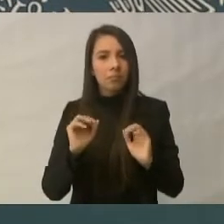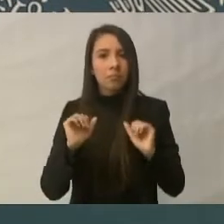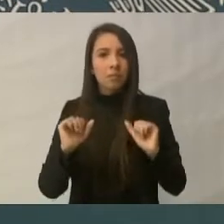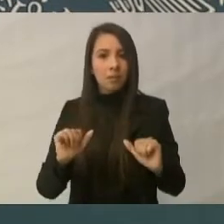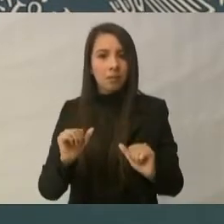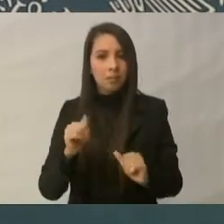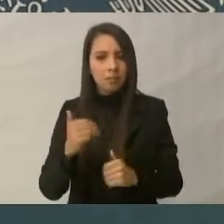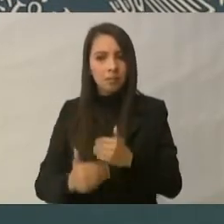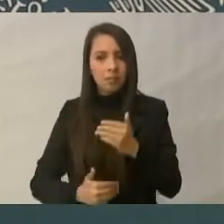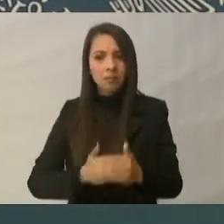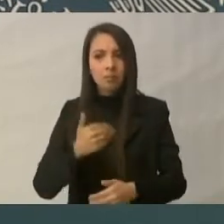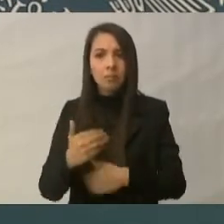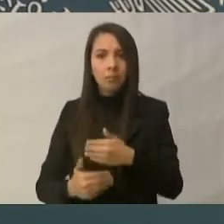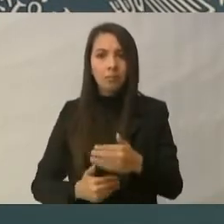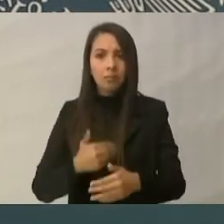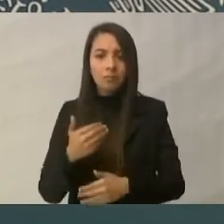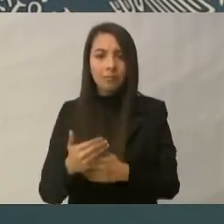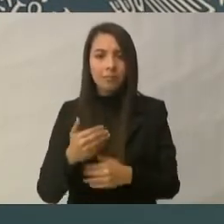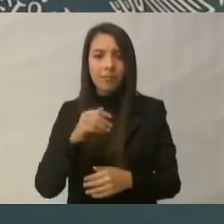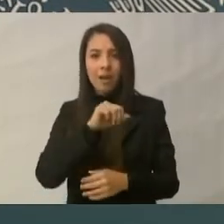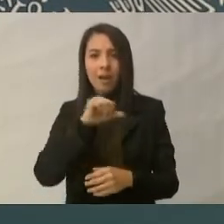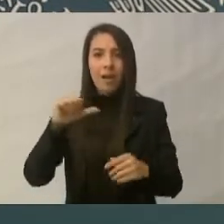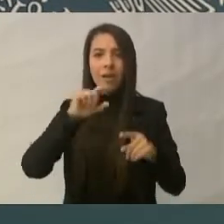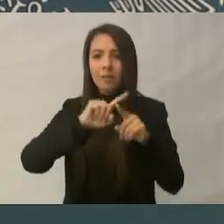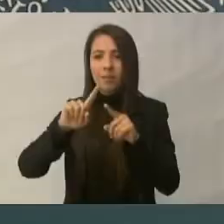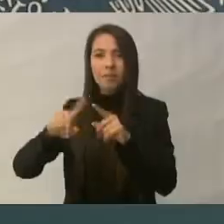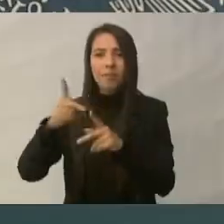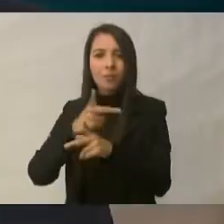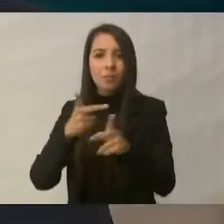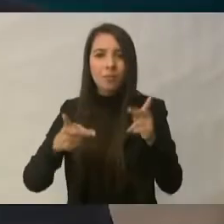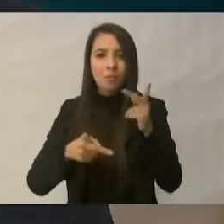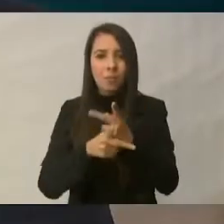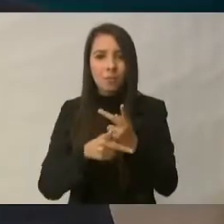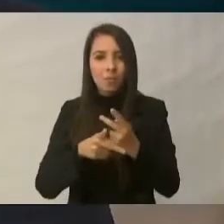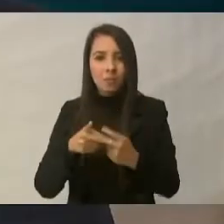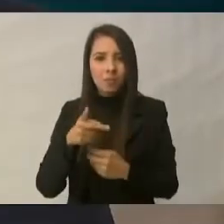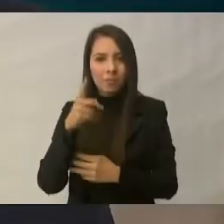los productos indispensables.